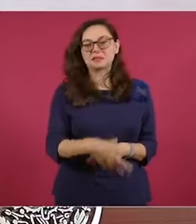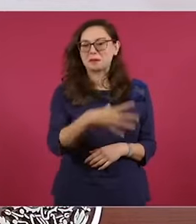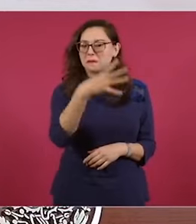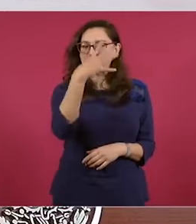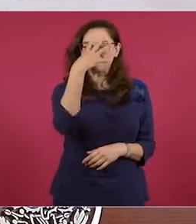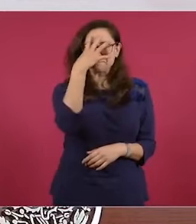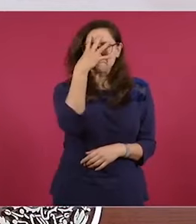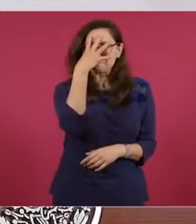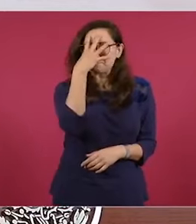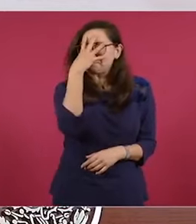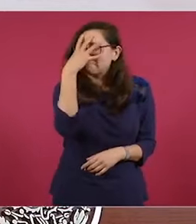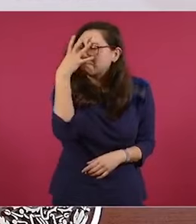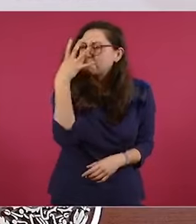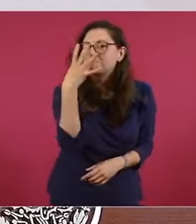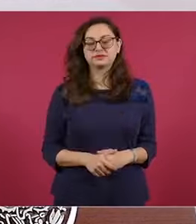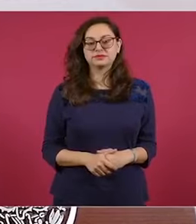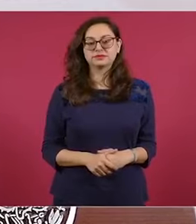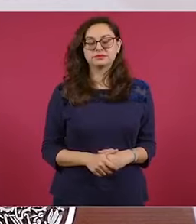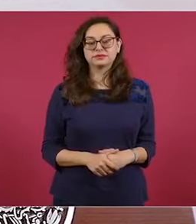de pena ajena.